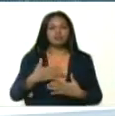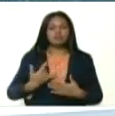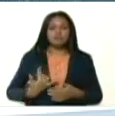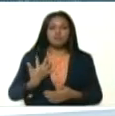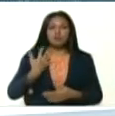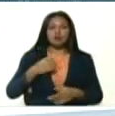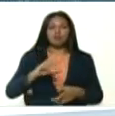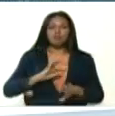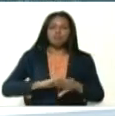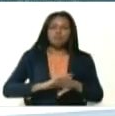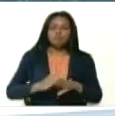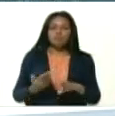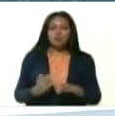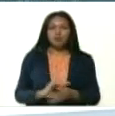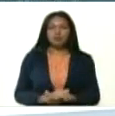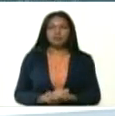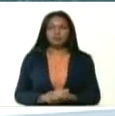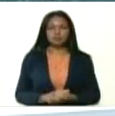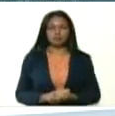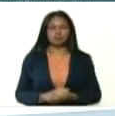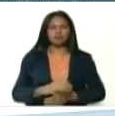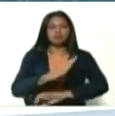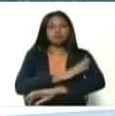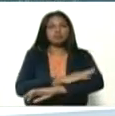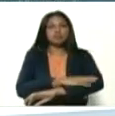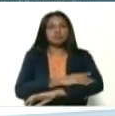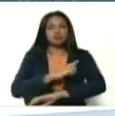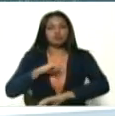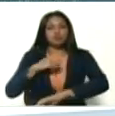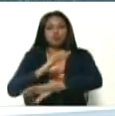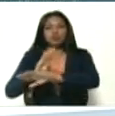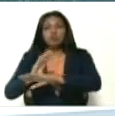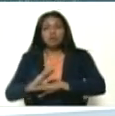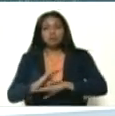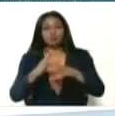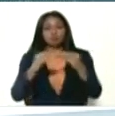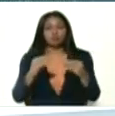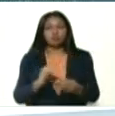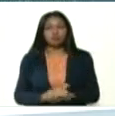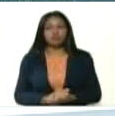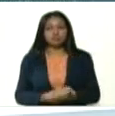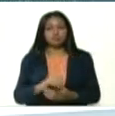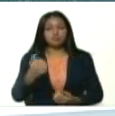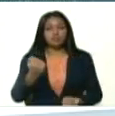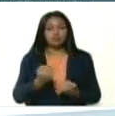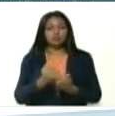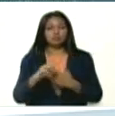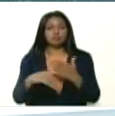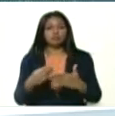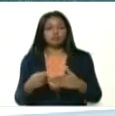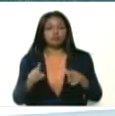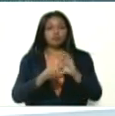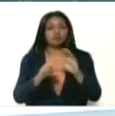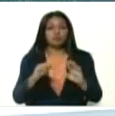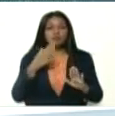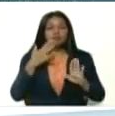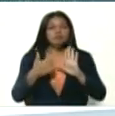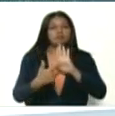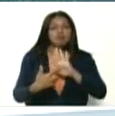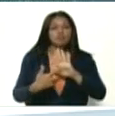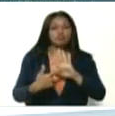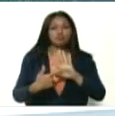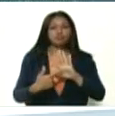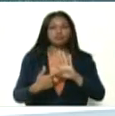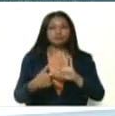por el ánimo de cuidarnos entre todos. Esta solidaridad es un ejemplo porque ha